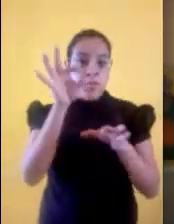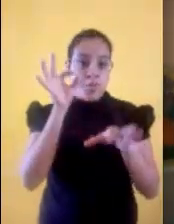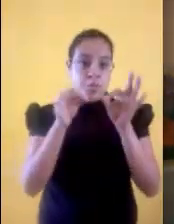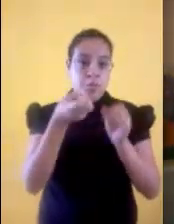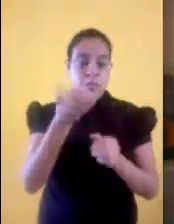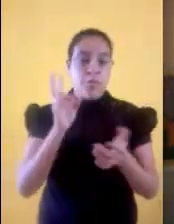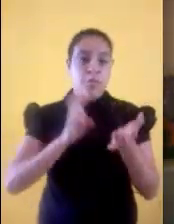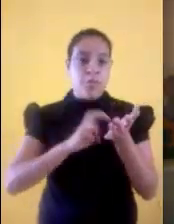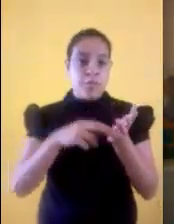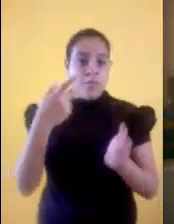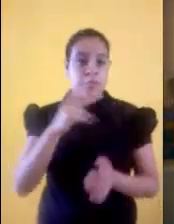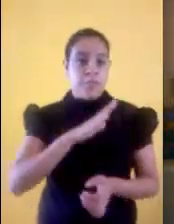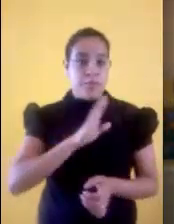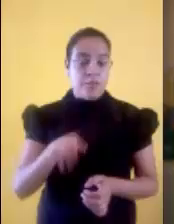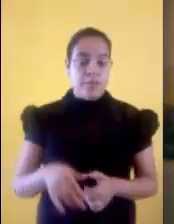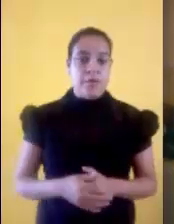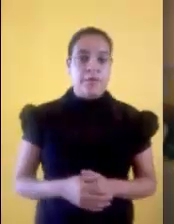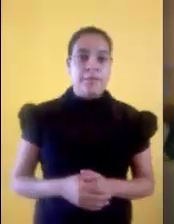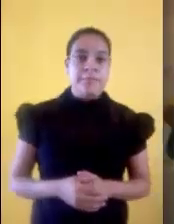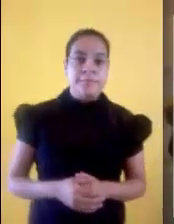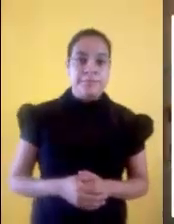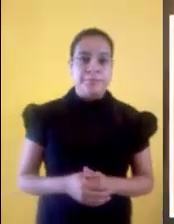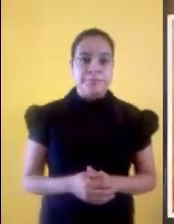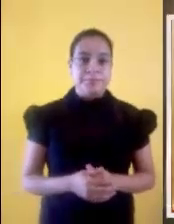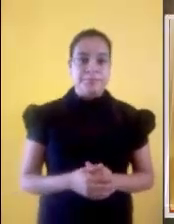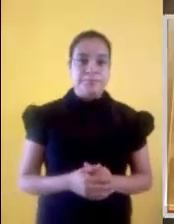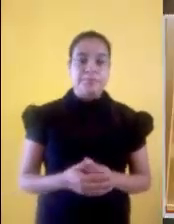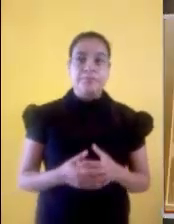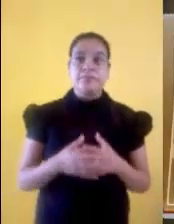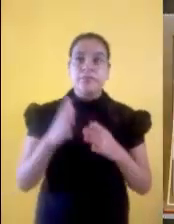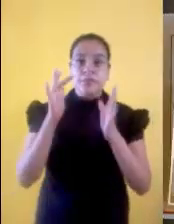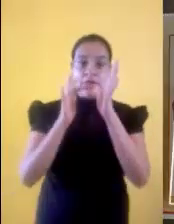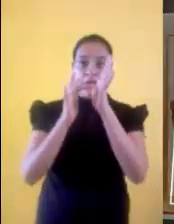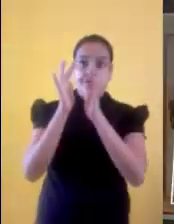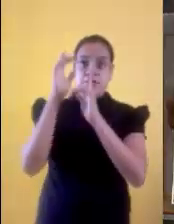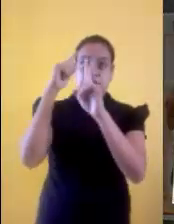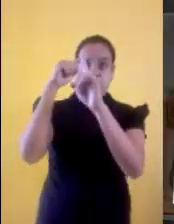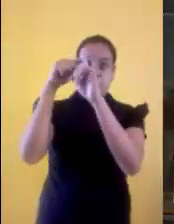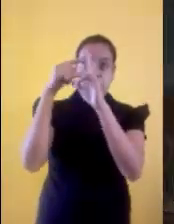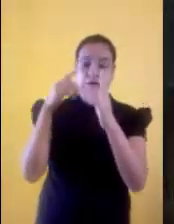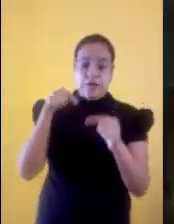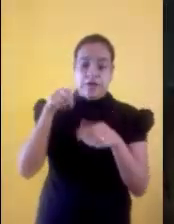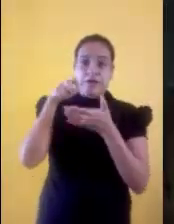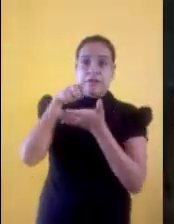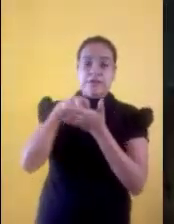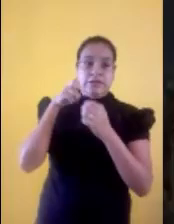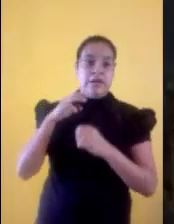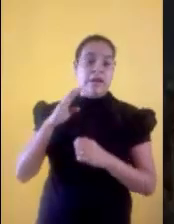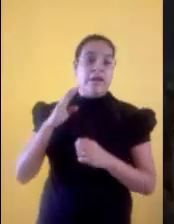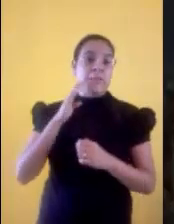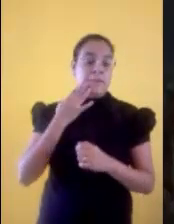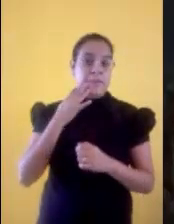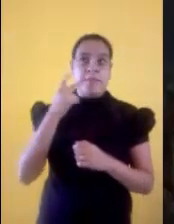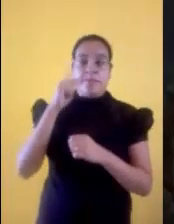Solamente tomo algunos versículos de su muerte. Junto a la cruz de Jesús estaban su madre, la